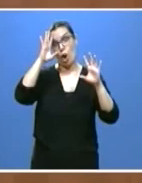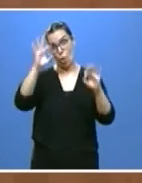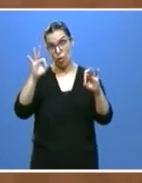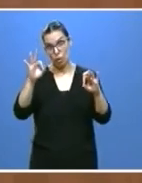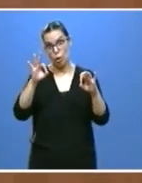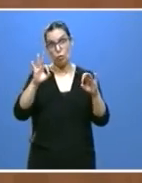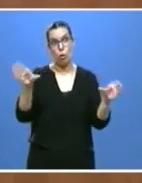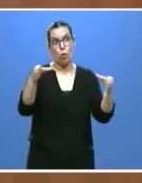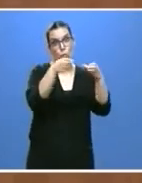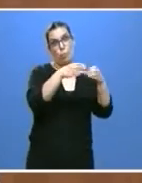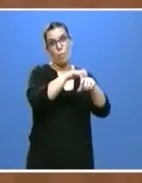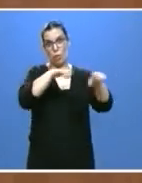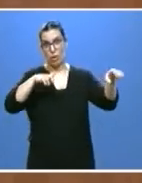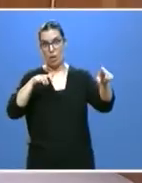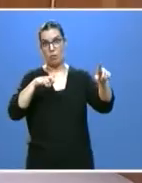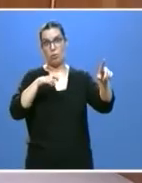de la oposición